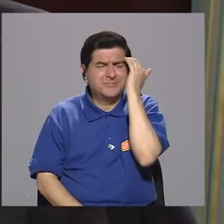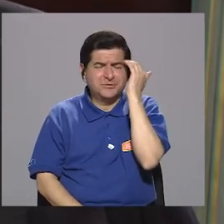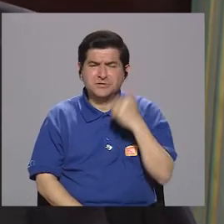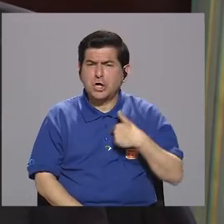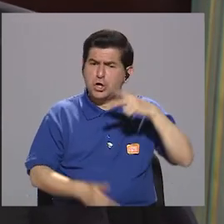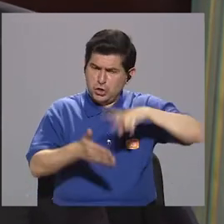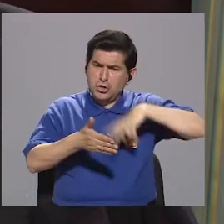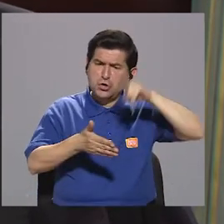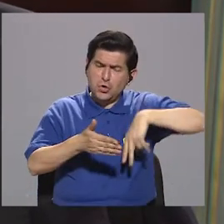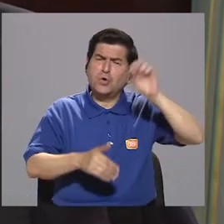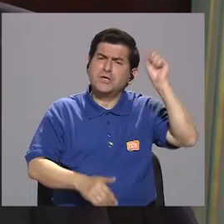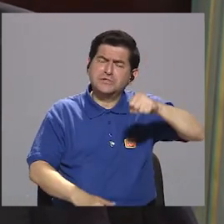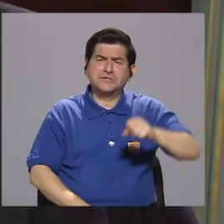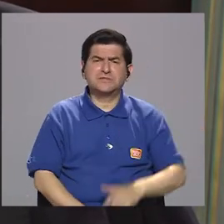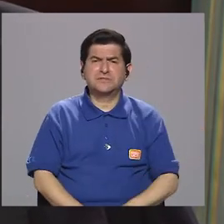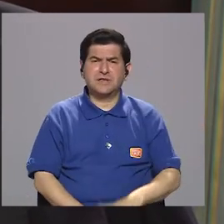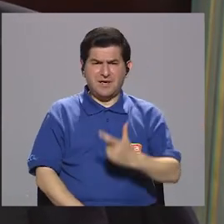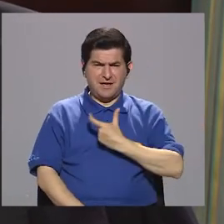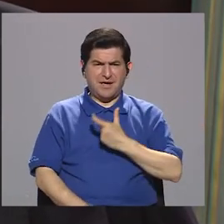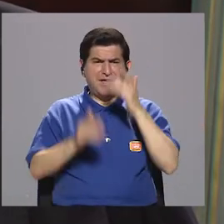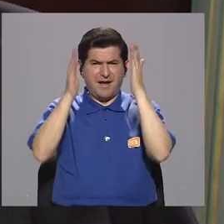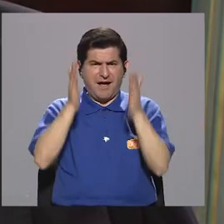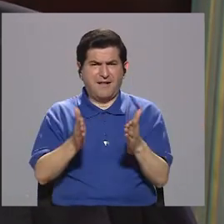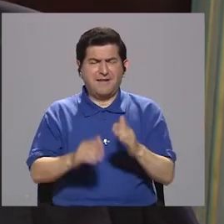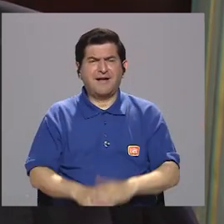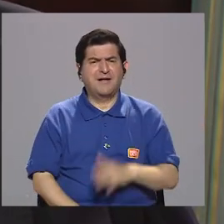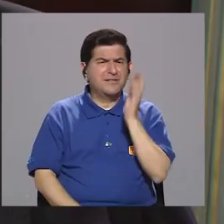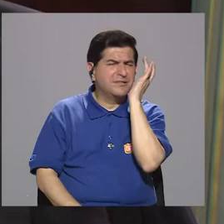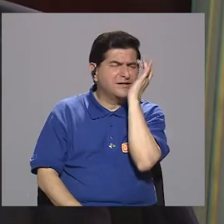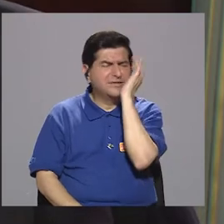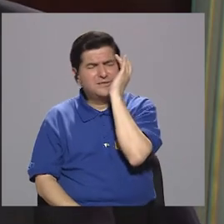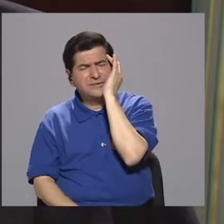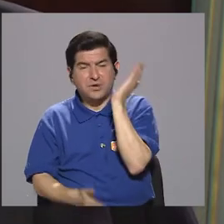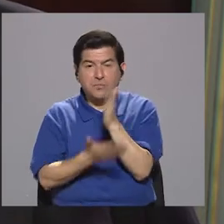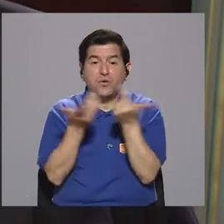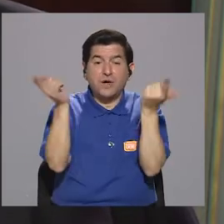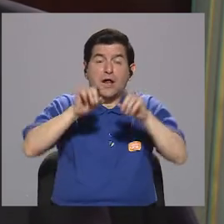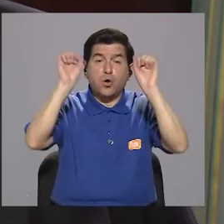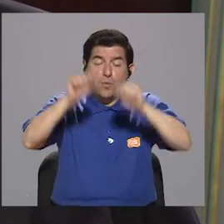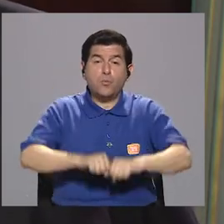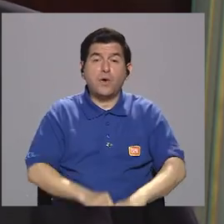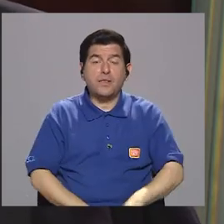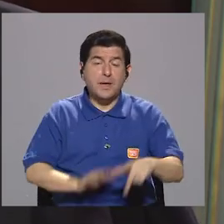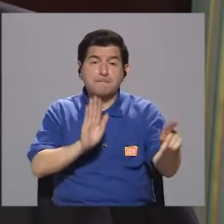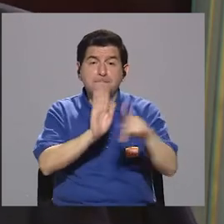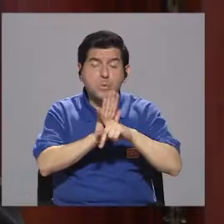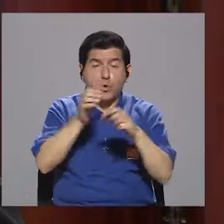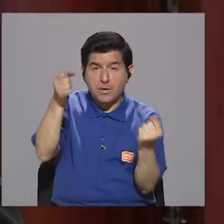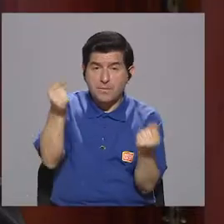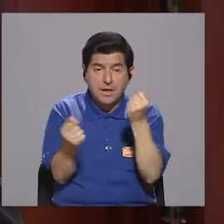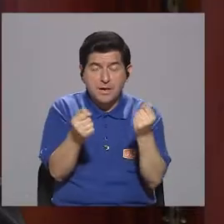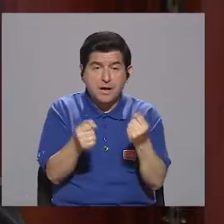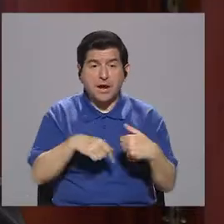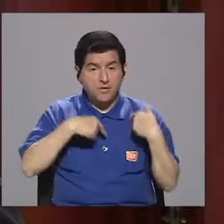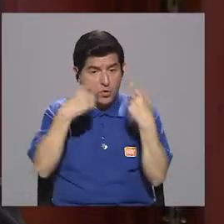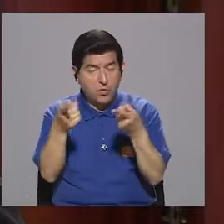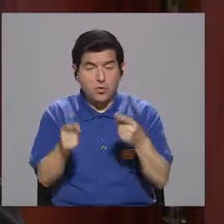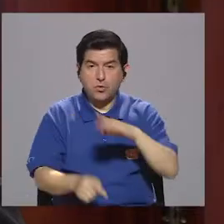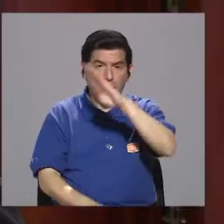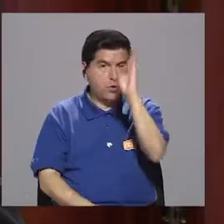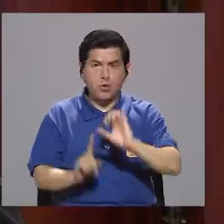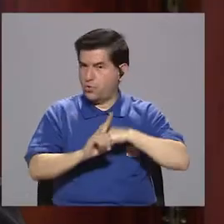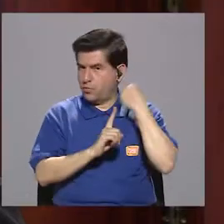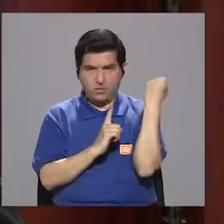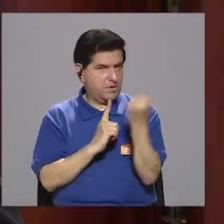esto y he leído suficiente al respecto. ¿El alcalde en algún momento preocupado porque suceda algo podría vetar una carroza? Nunca hemos